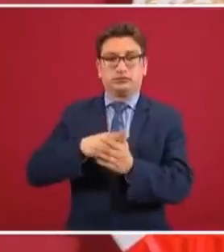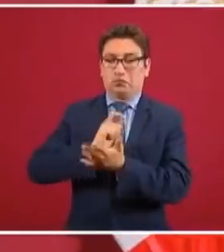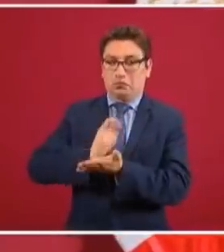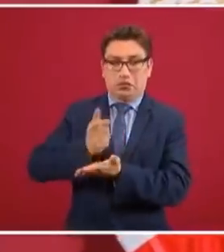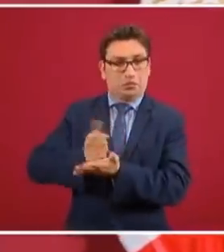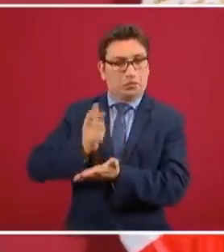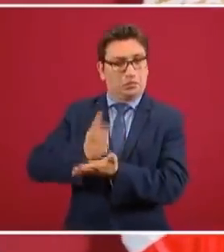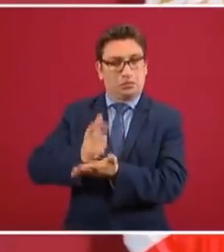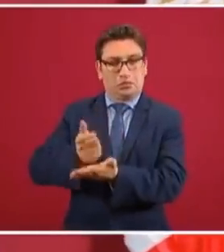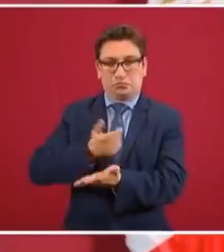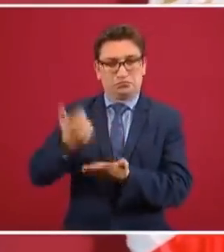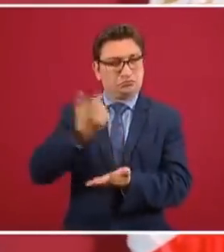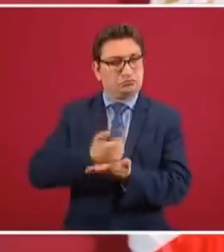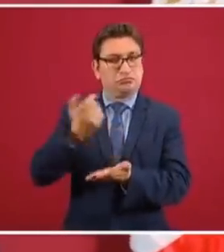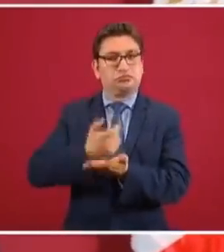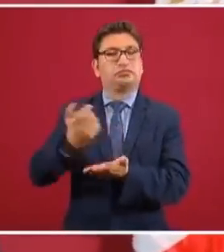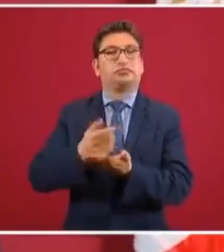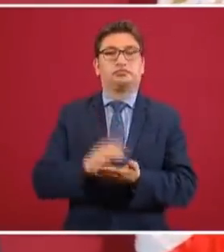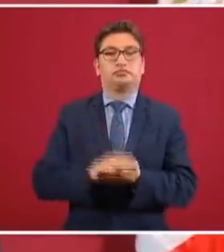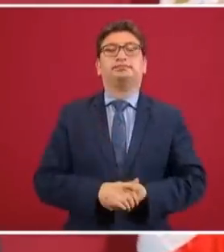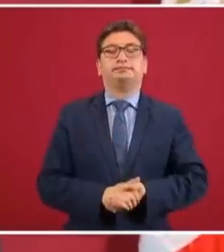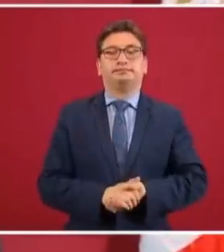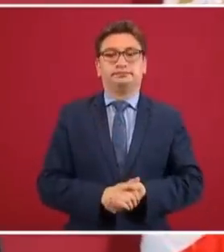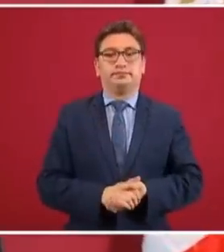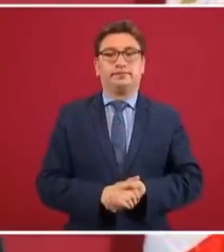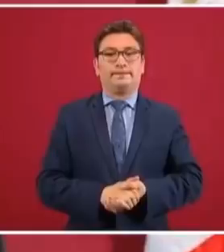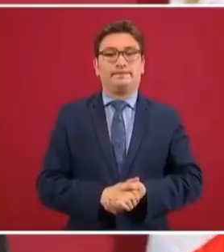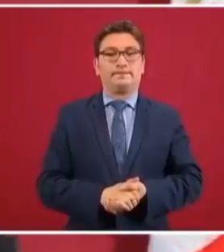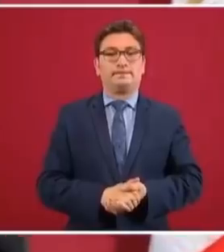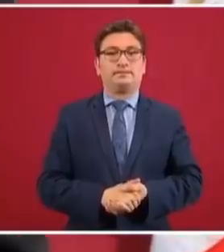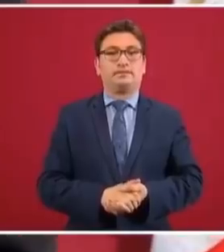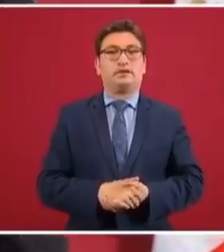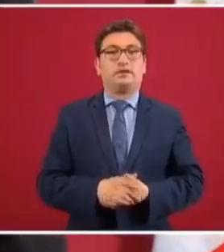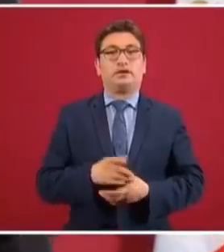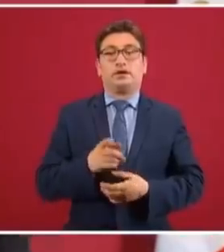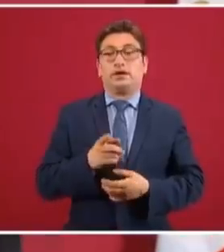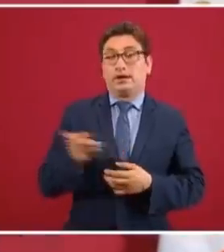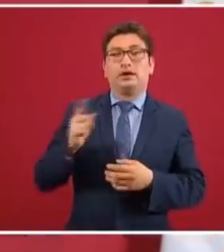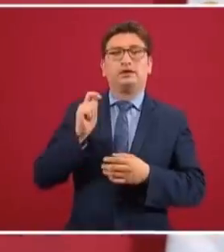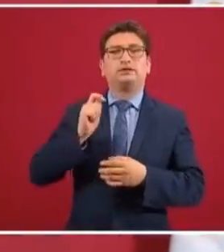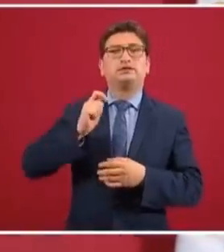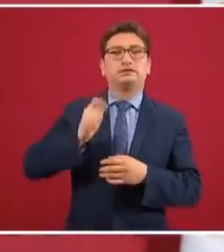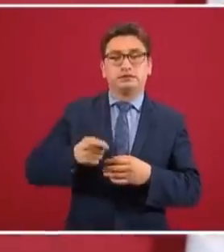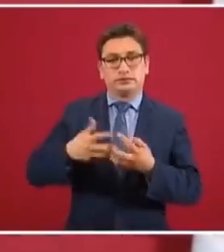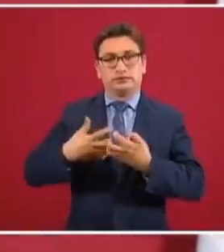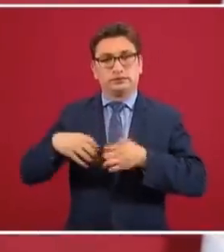son por lo general las pequeñas empresas,